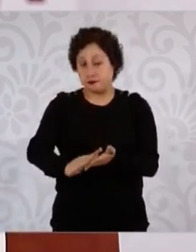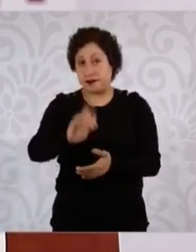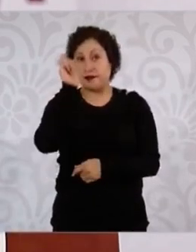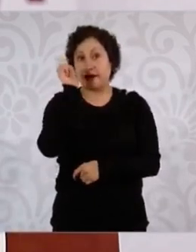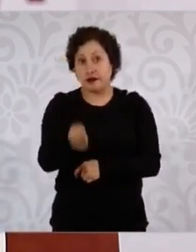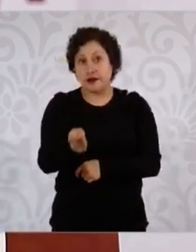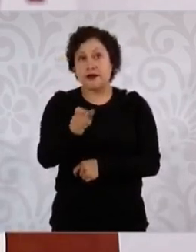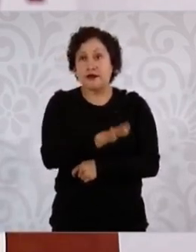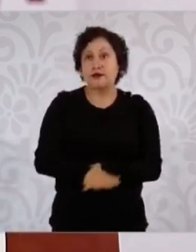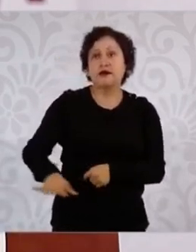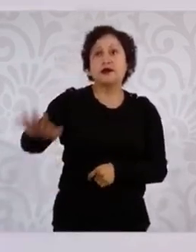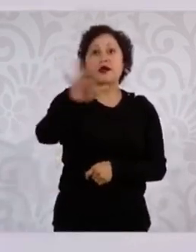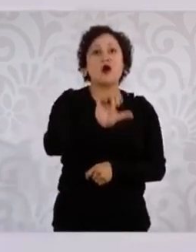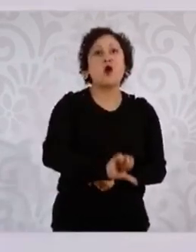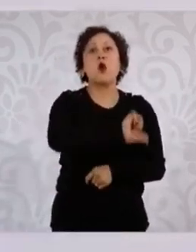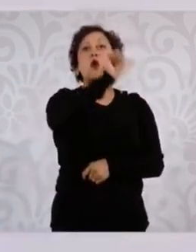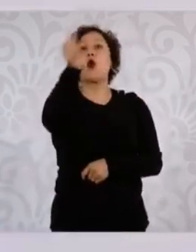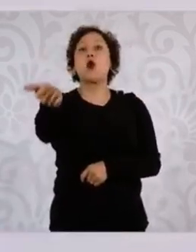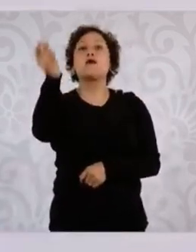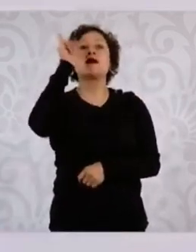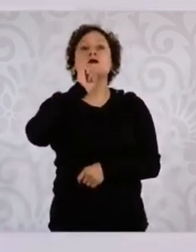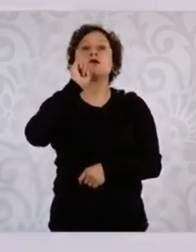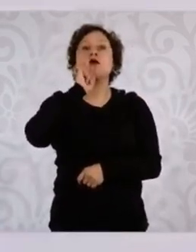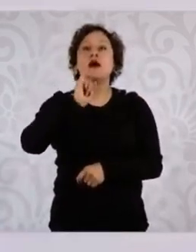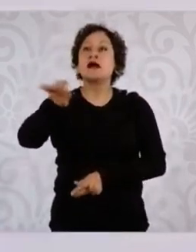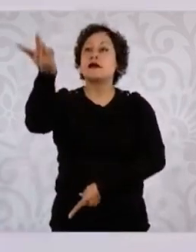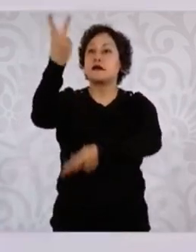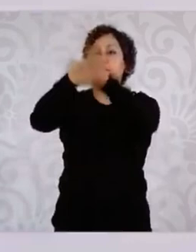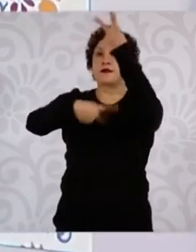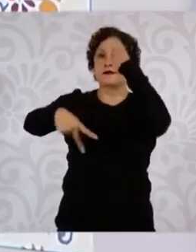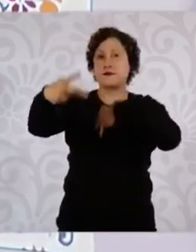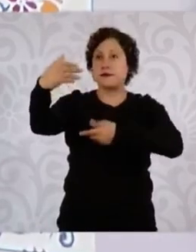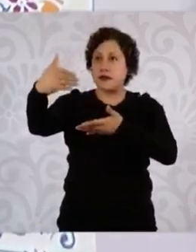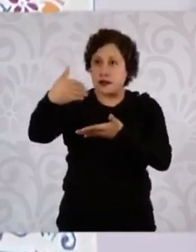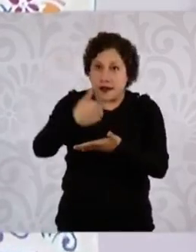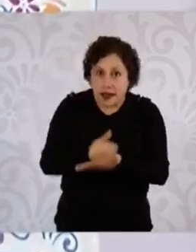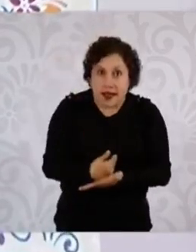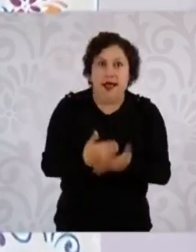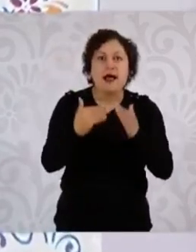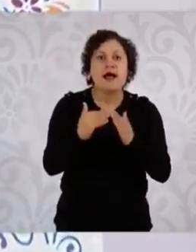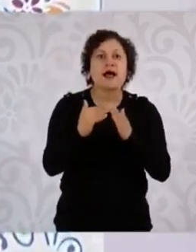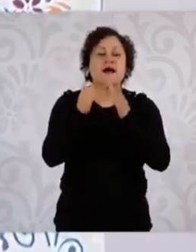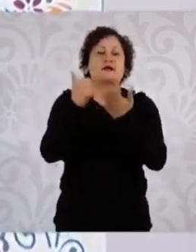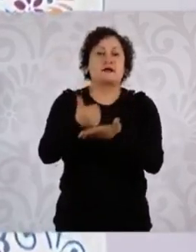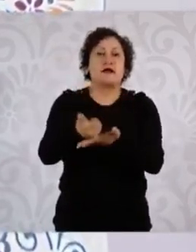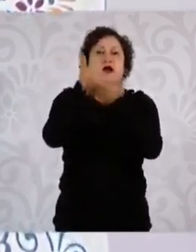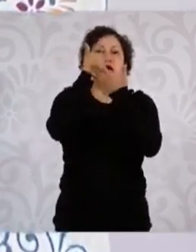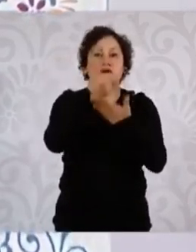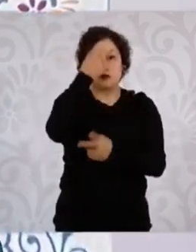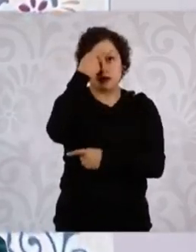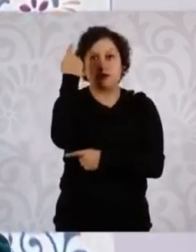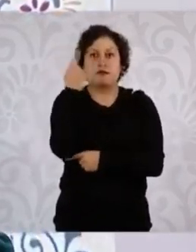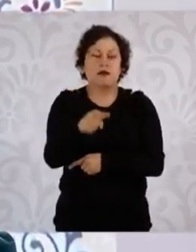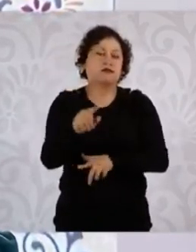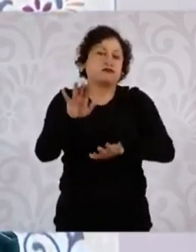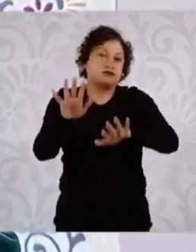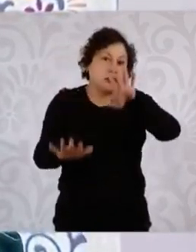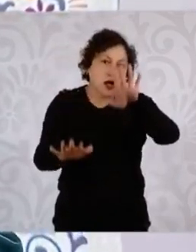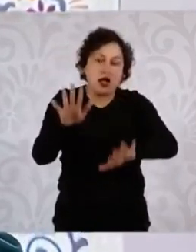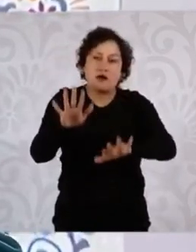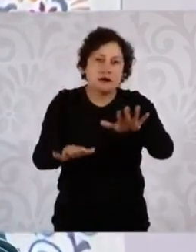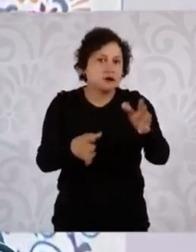ayudan a las mujeres, las mujeres trabajadoras del hogar que en muchos casos vienen